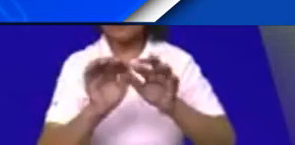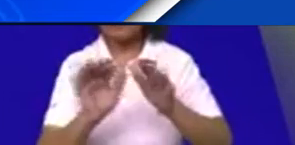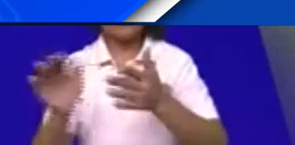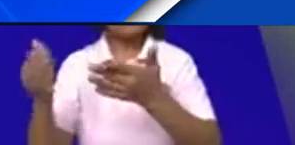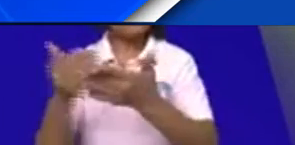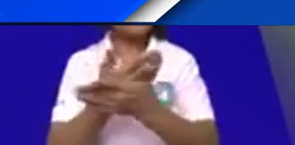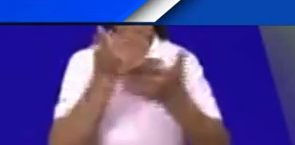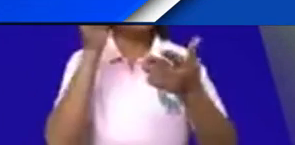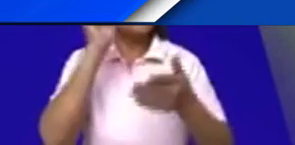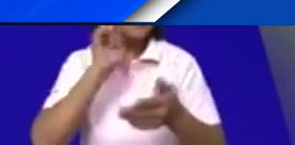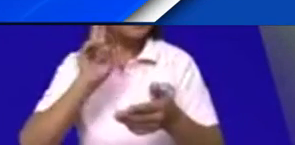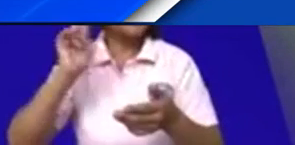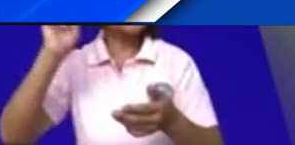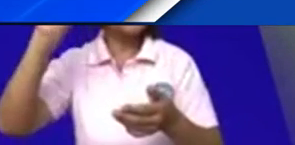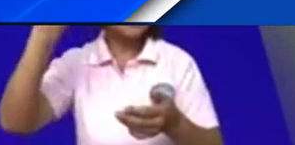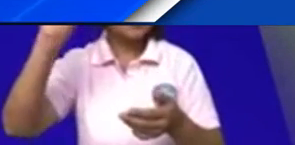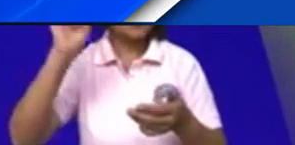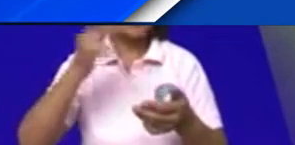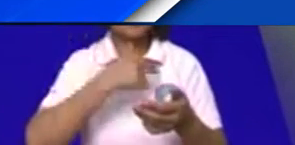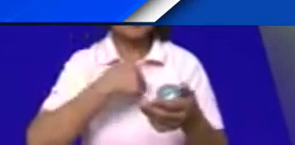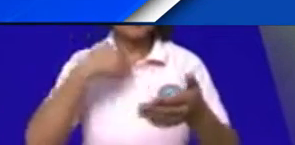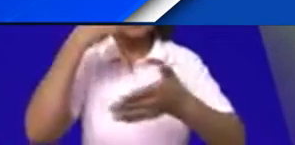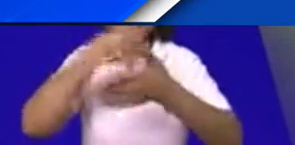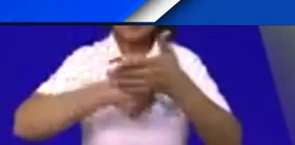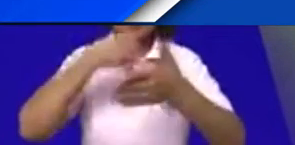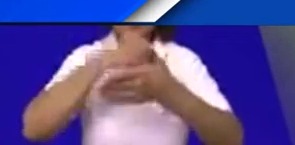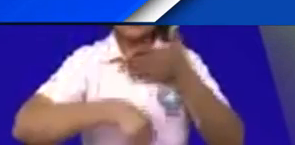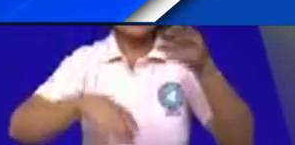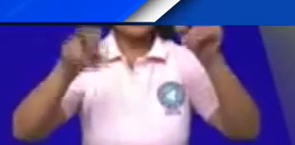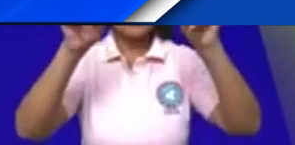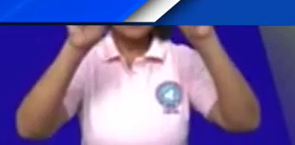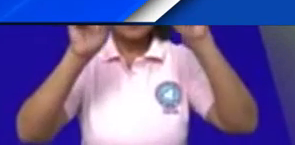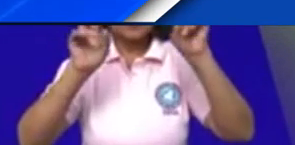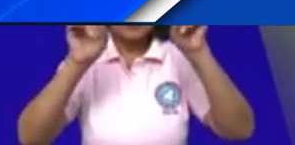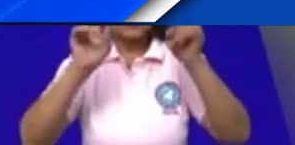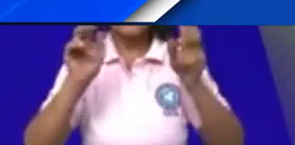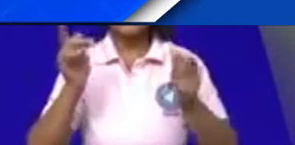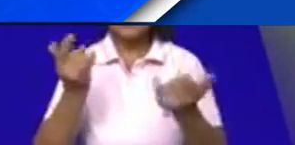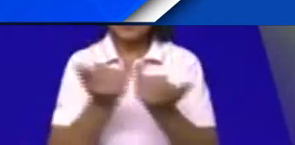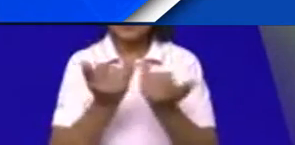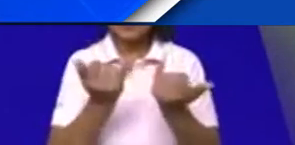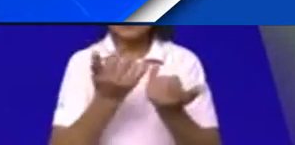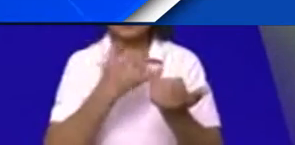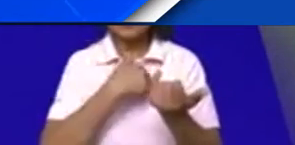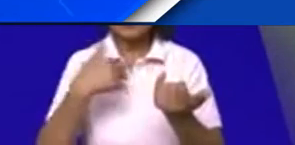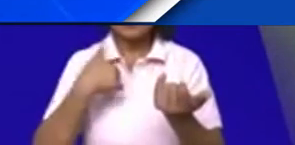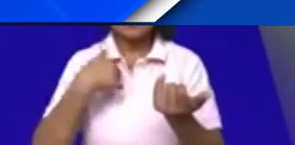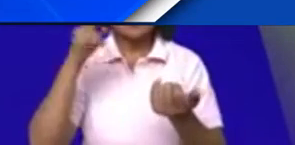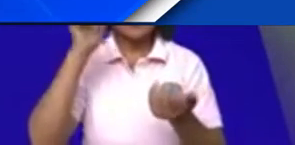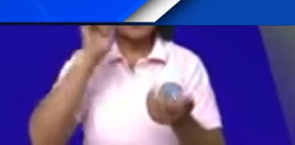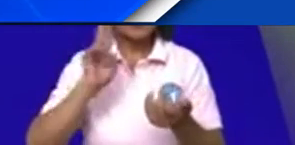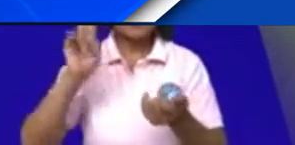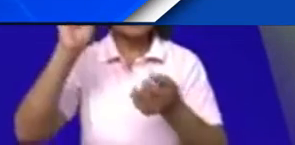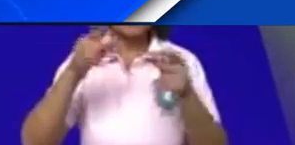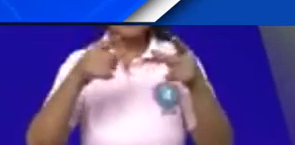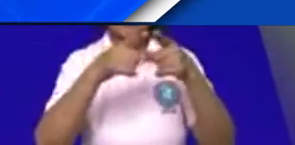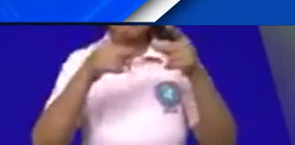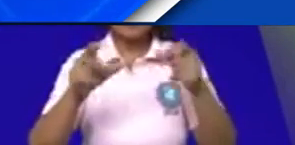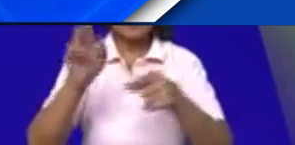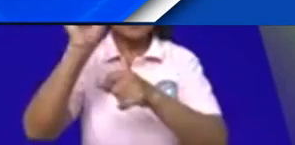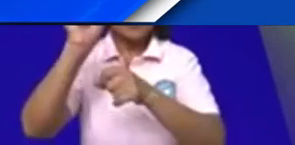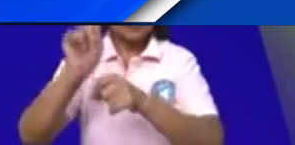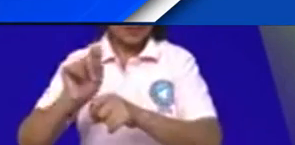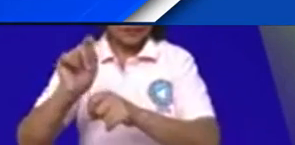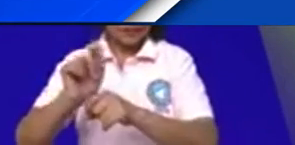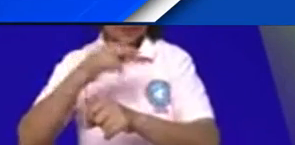Nuestras universidades estamos fortalecidas en ese aspecto. Tenemos en el caso del UNAM Managua, por ejemplo, que la UNAM